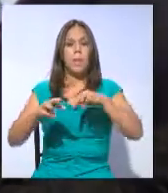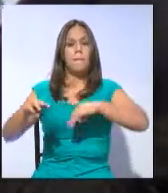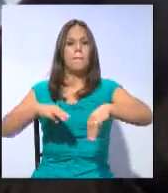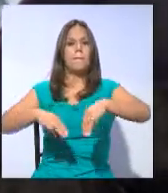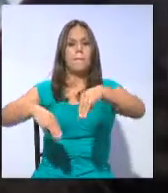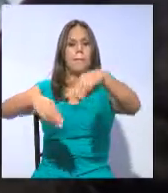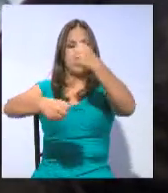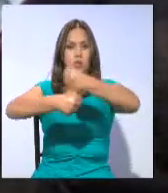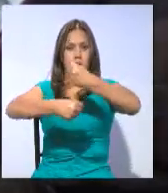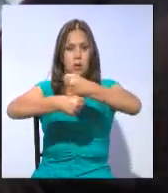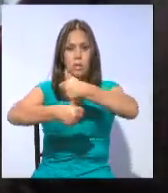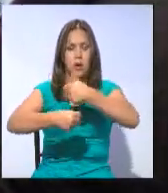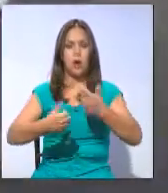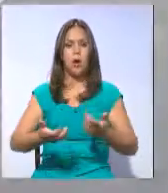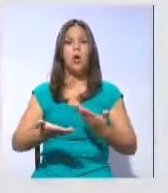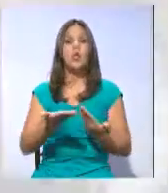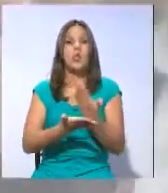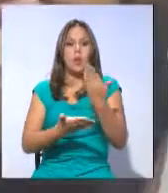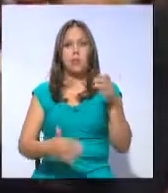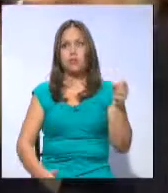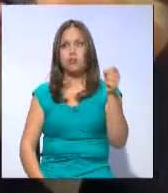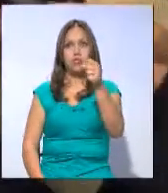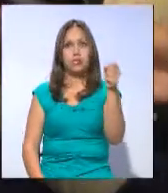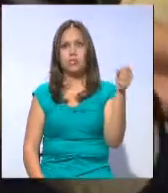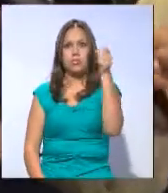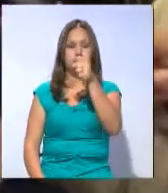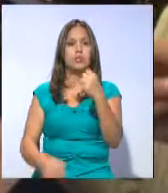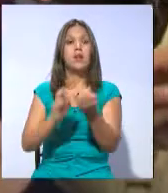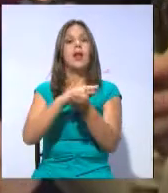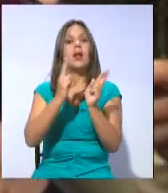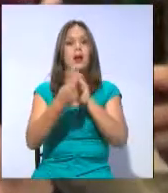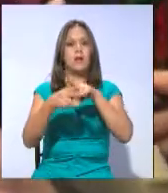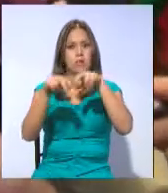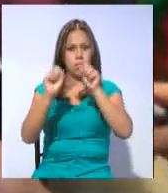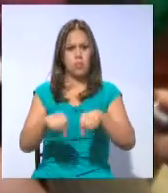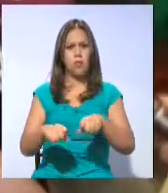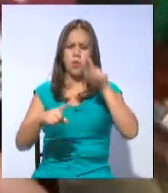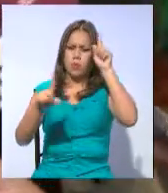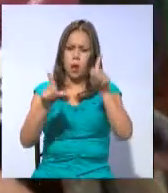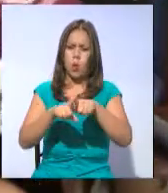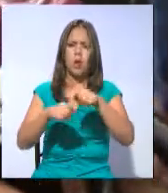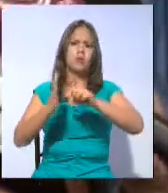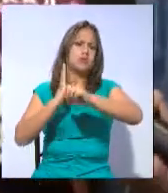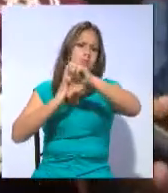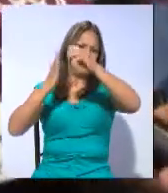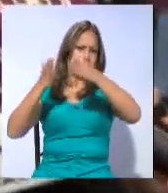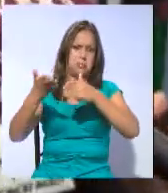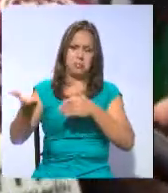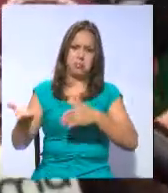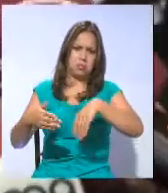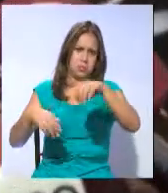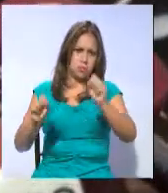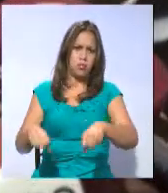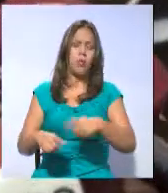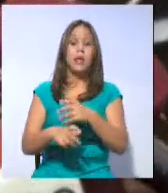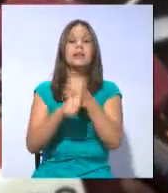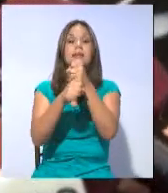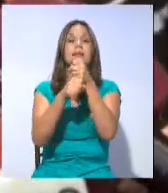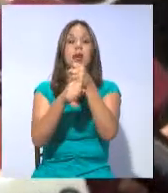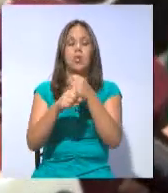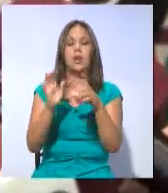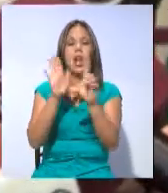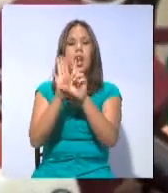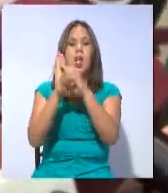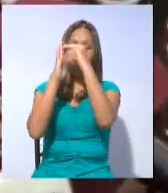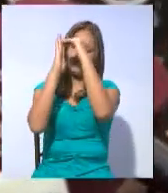buscan generar nuevas plazas de trabajo. No amerita reforma, se puede trabajar a través de acuerdos ministeriales, pero por supuesto la idea es dar seguridad jurídica